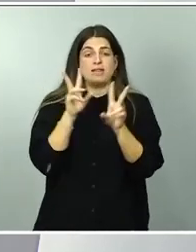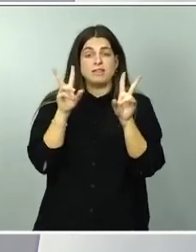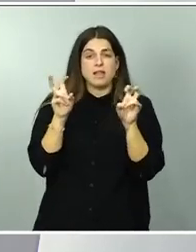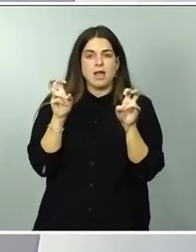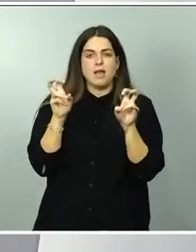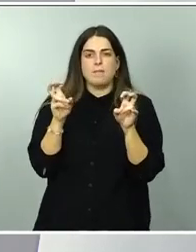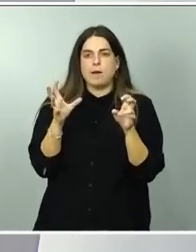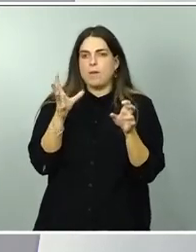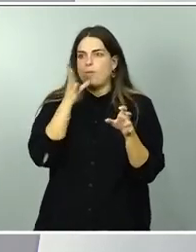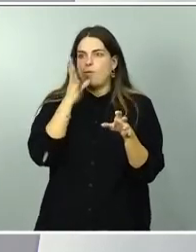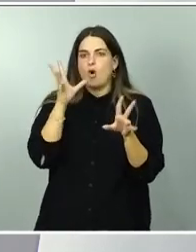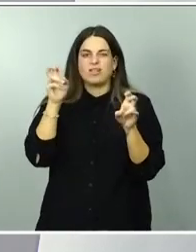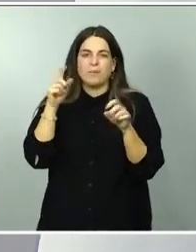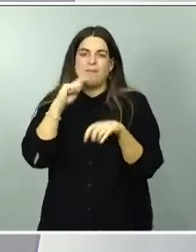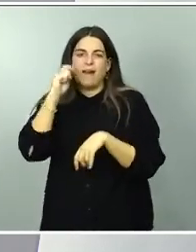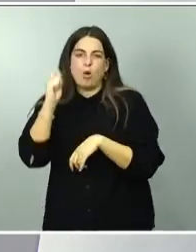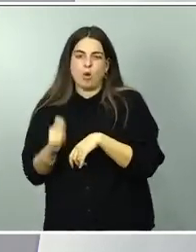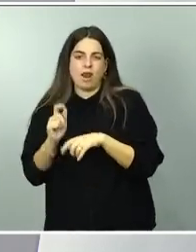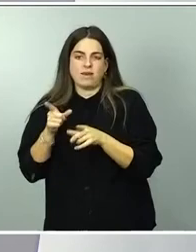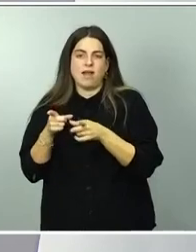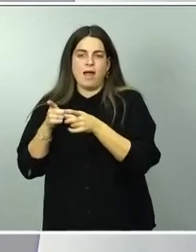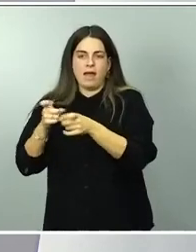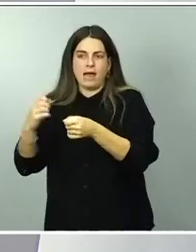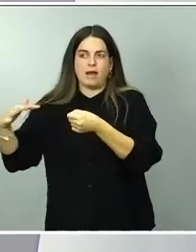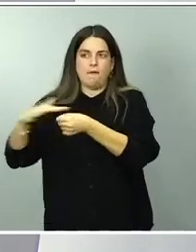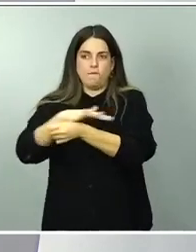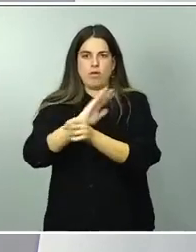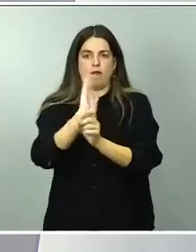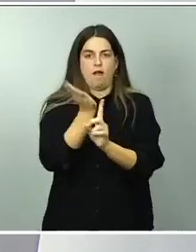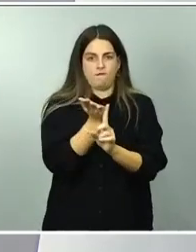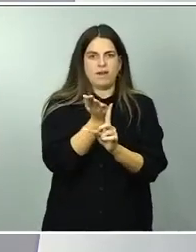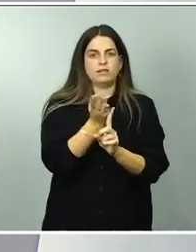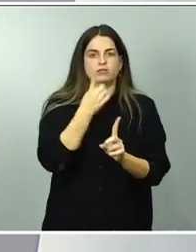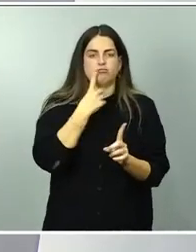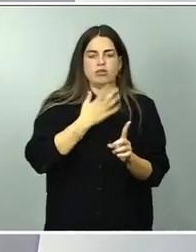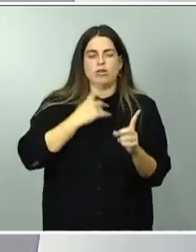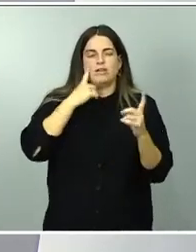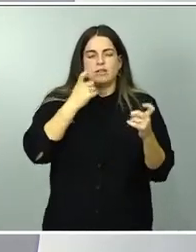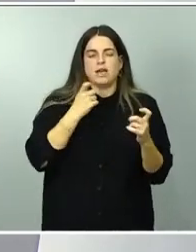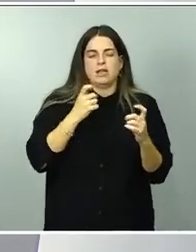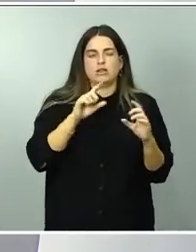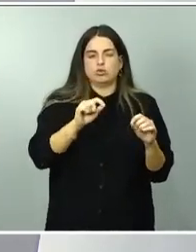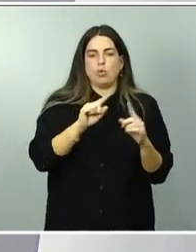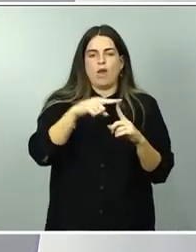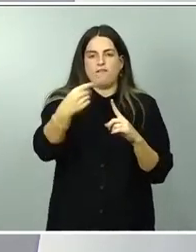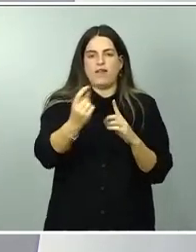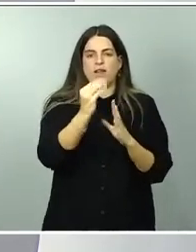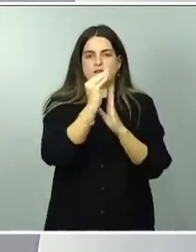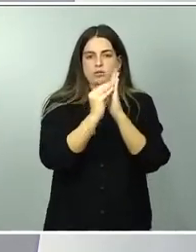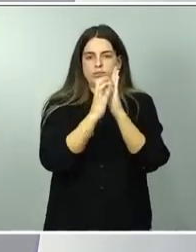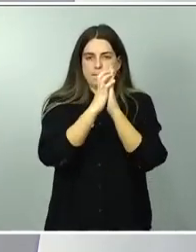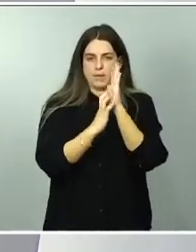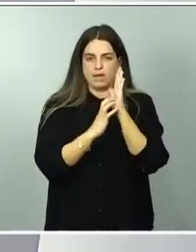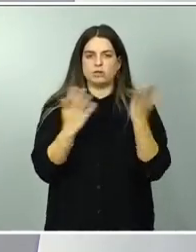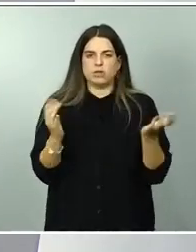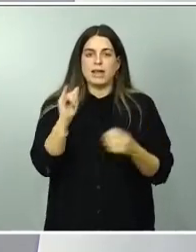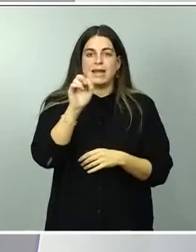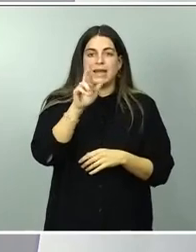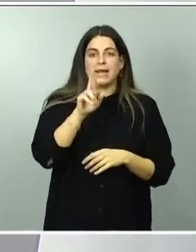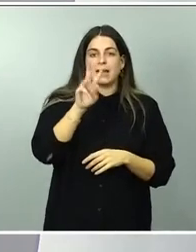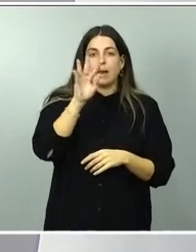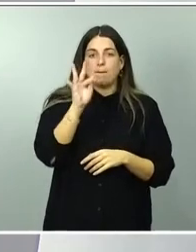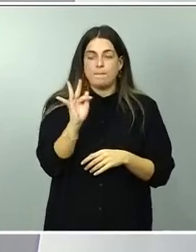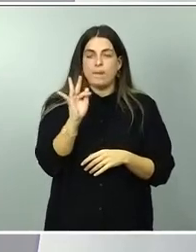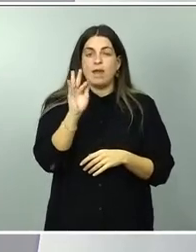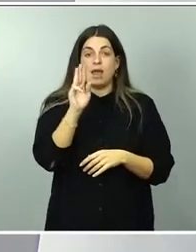consecuencias de la guerra. En contraste, de la misma forma, hemos aumentado el IRPF a las rentas más altas, con